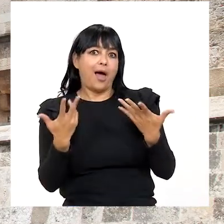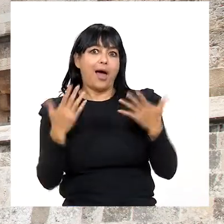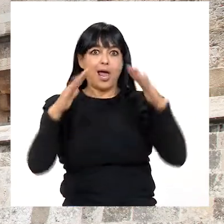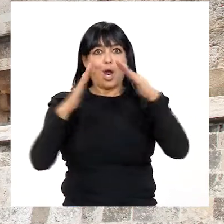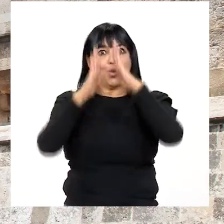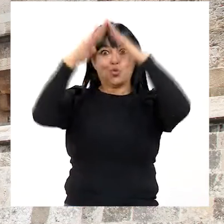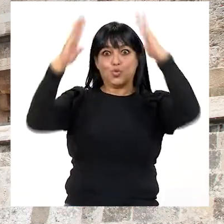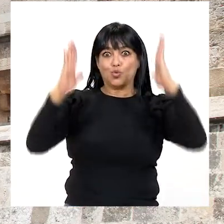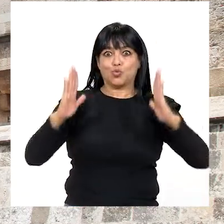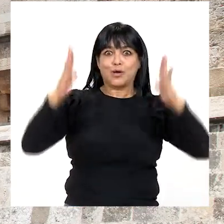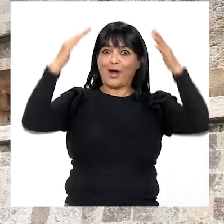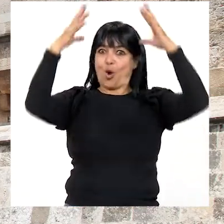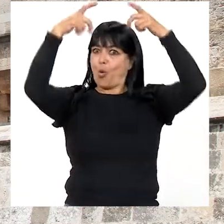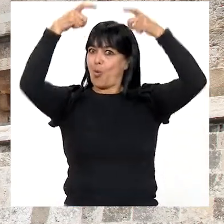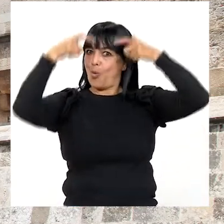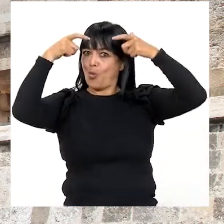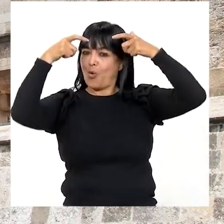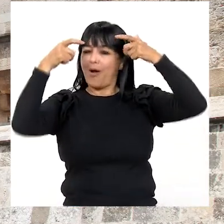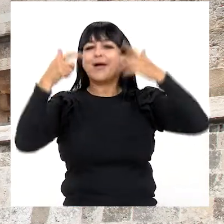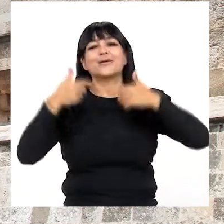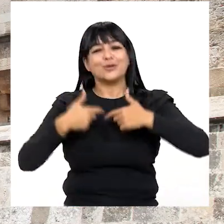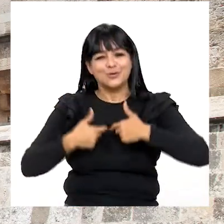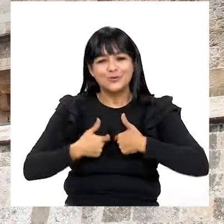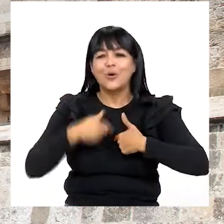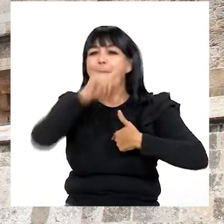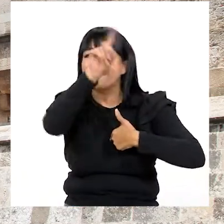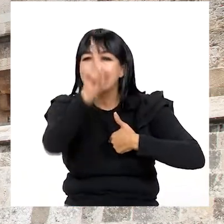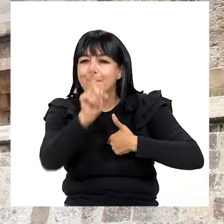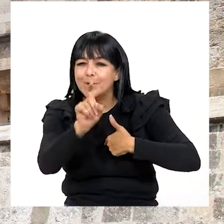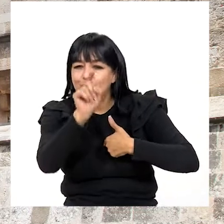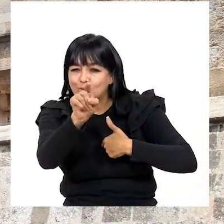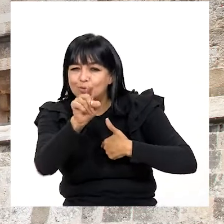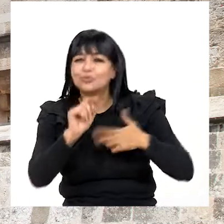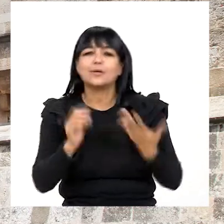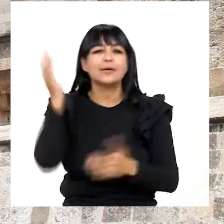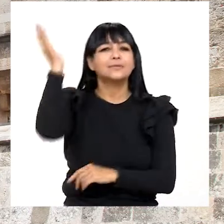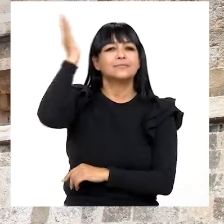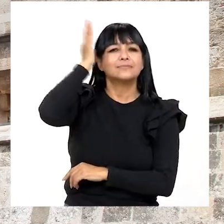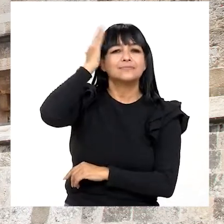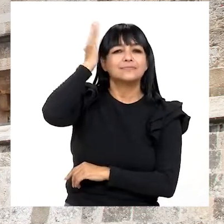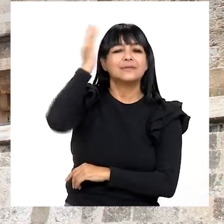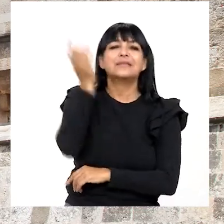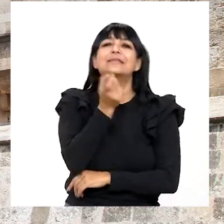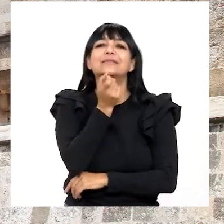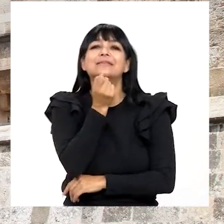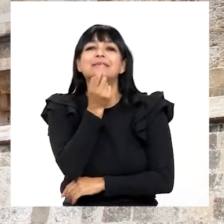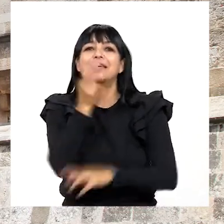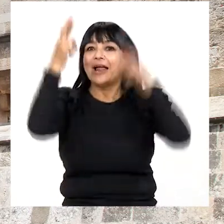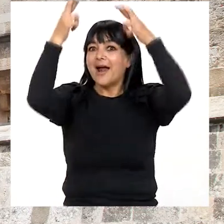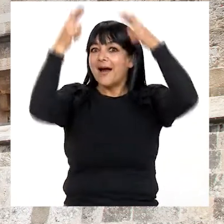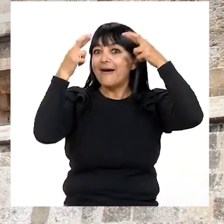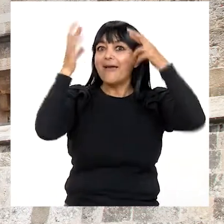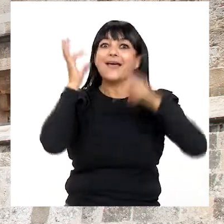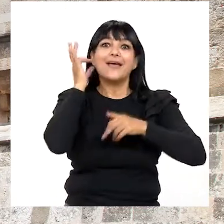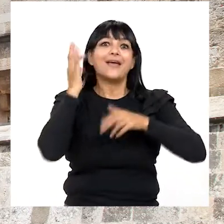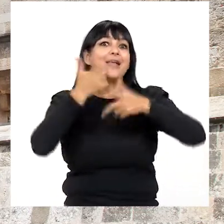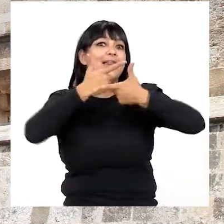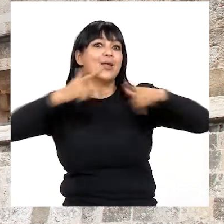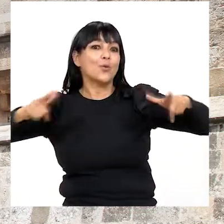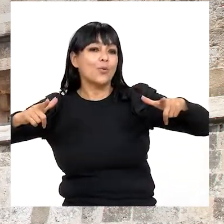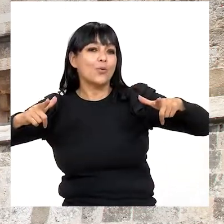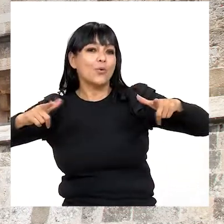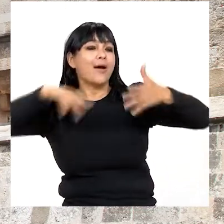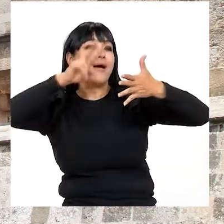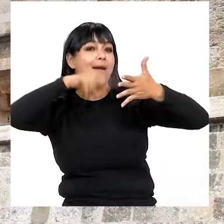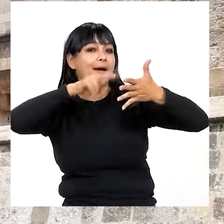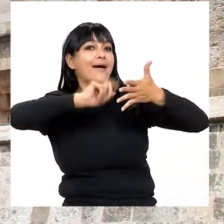castillo y con una corona? Pues quería hacerles una pregunta ¿Ustedes saben quién es la reina del